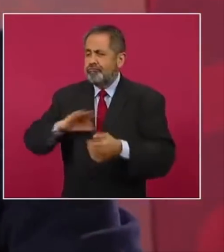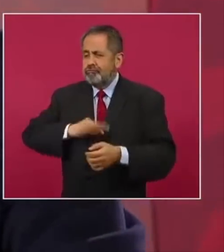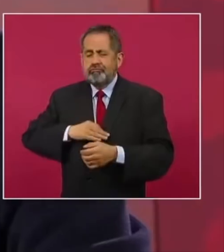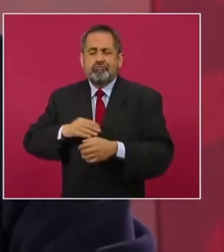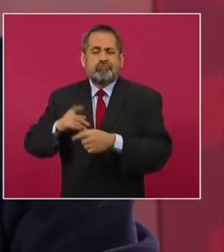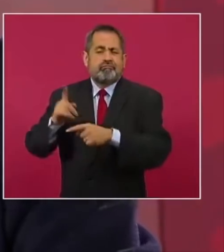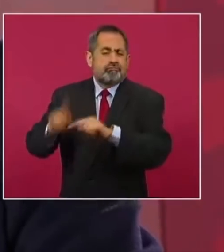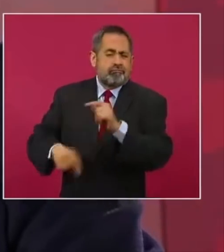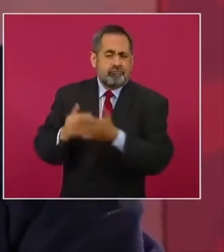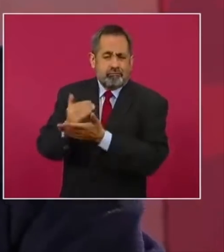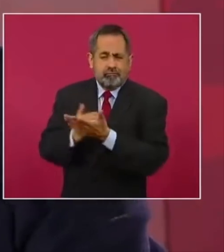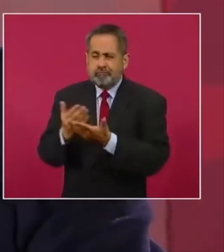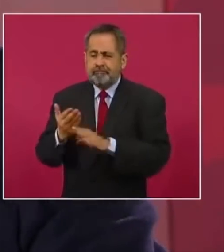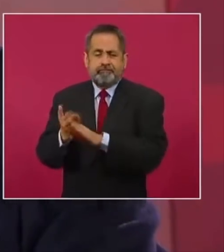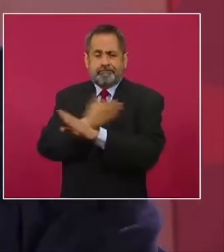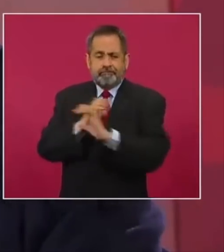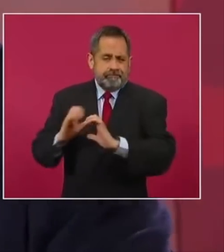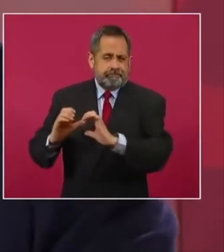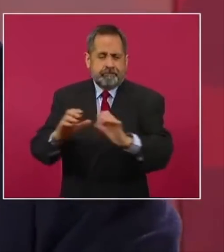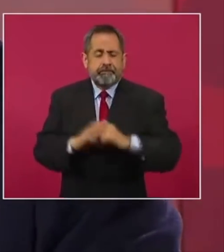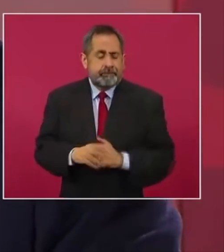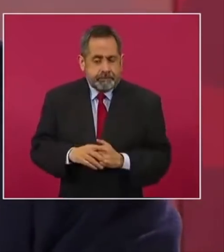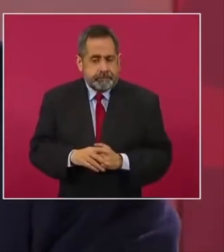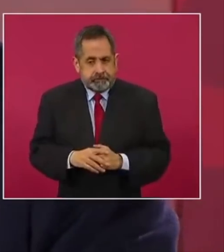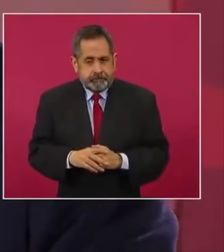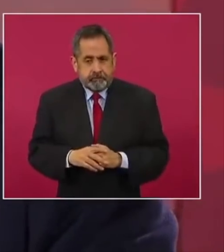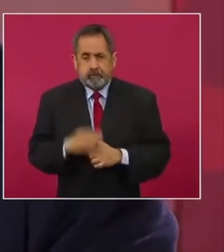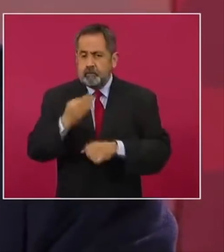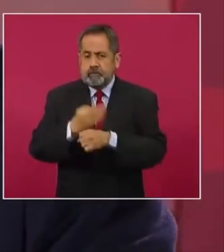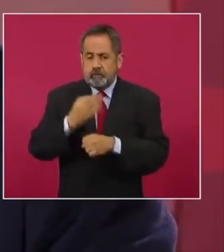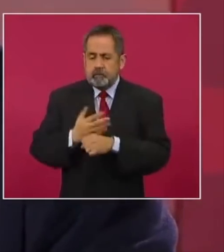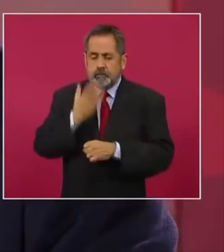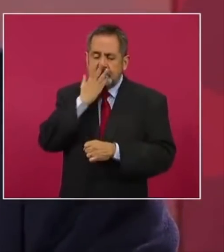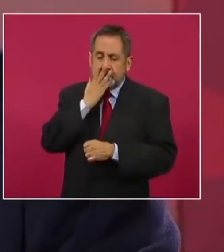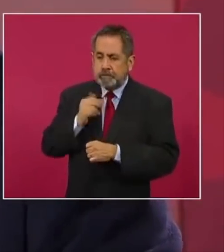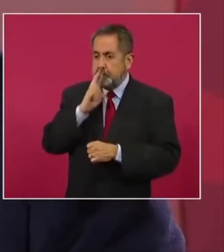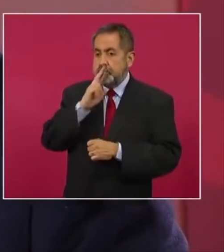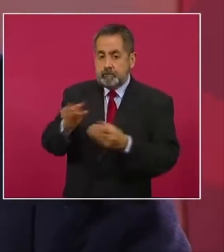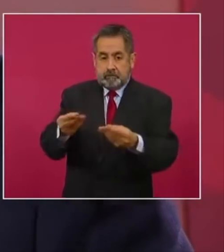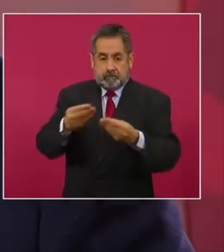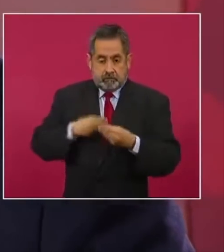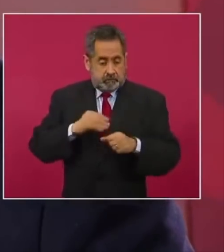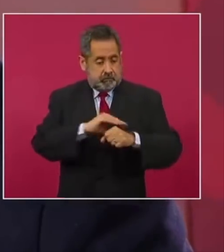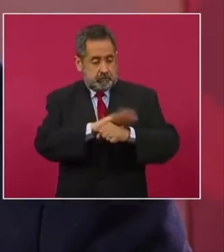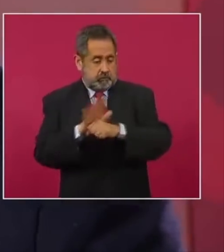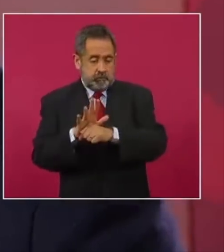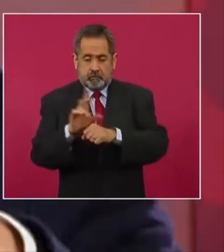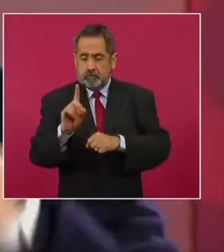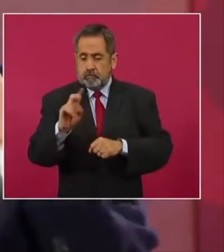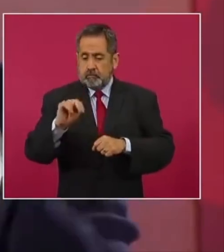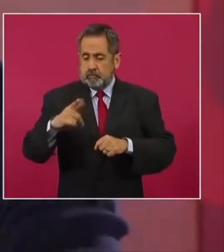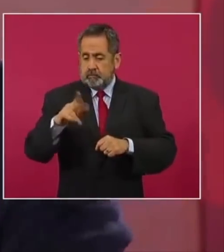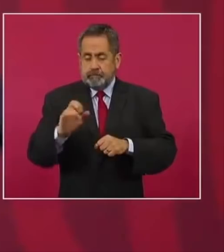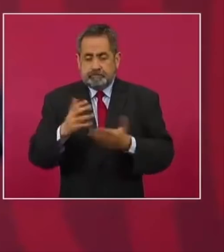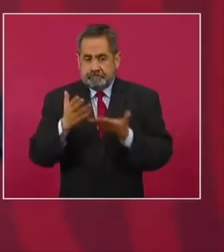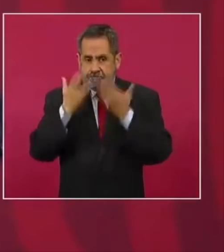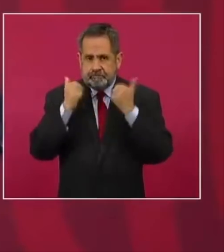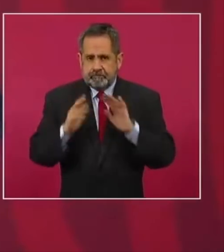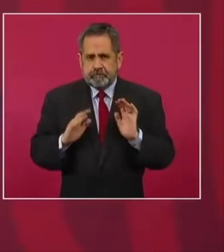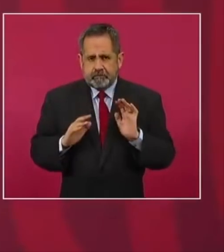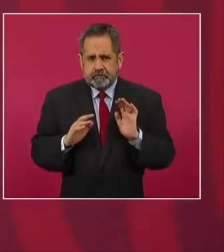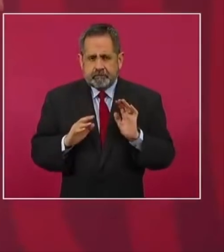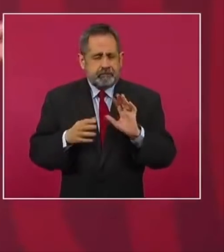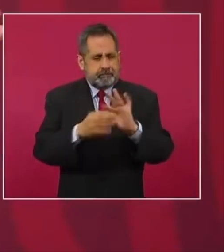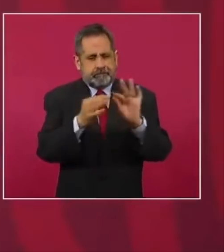ser prevenidas, no tenemos nosotros el reporte del COVID dengue, como le llama, a veces es una expresión